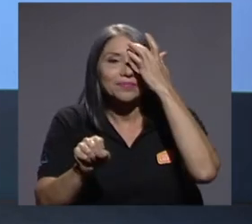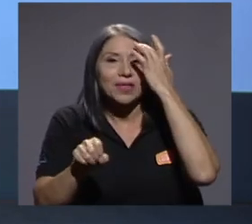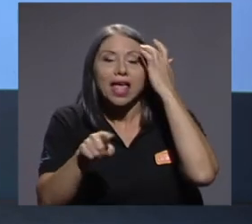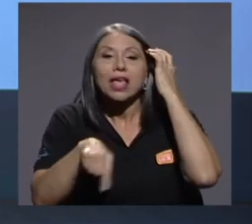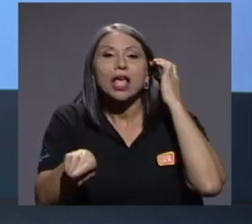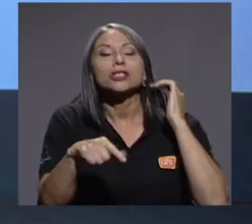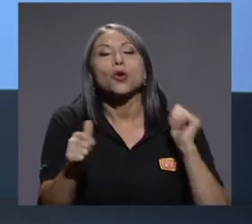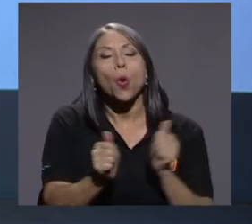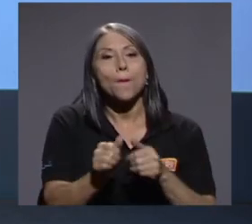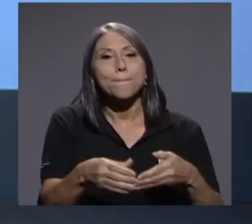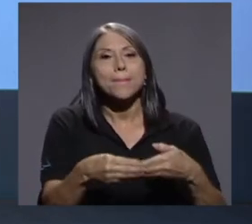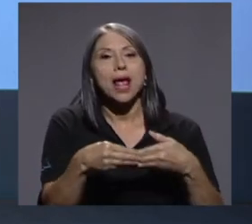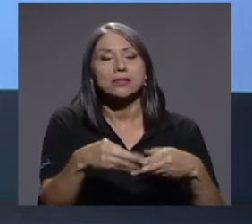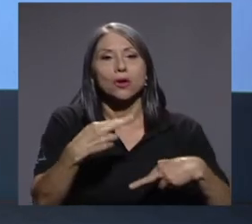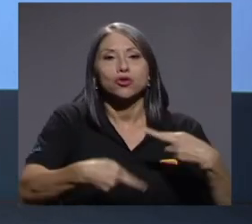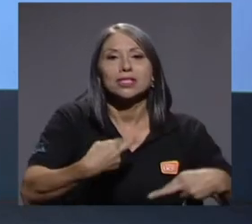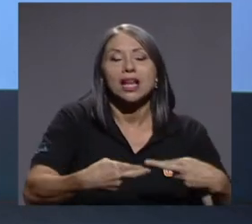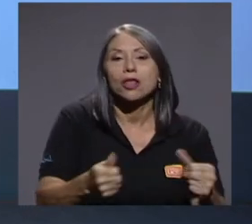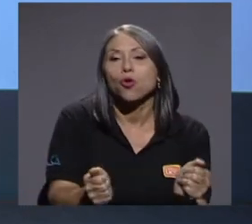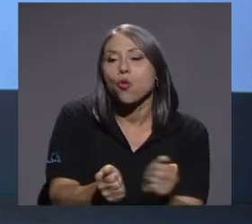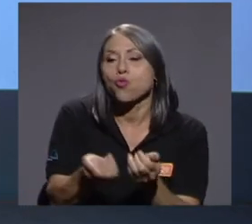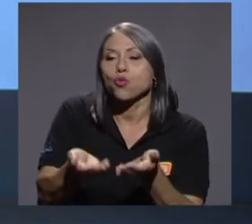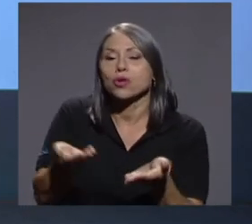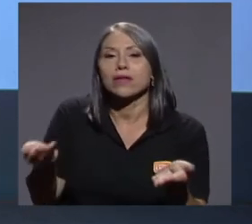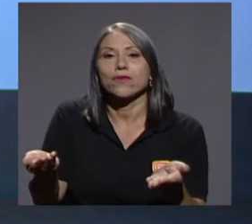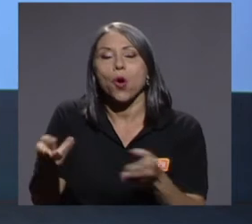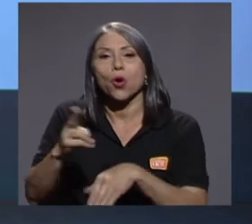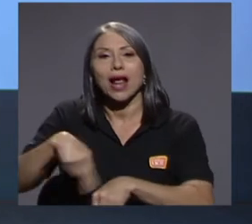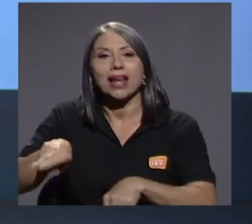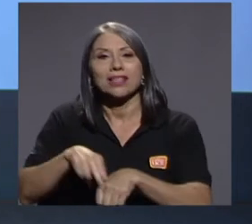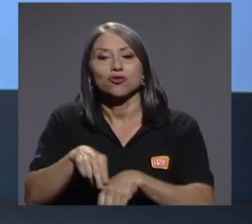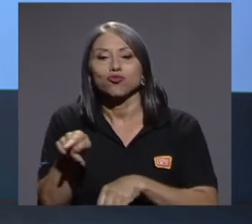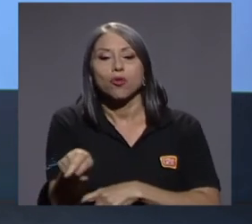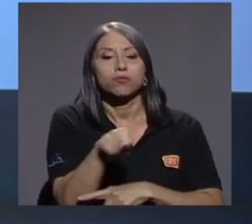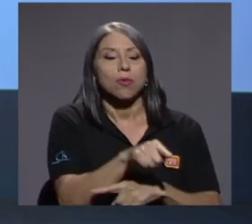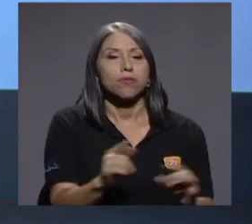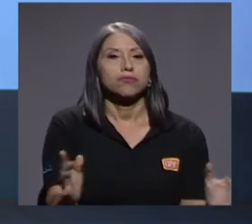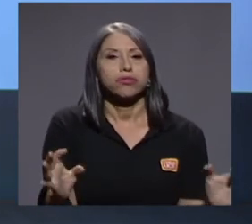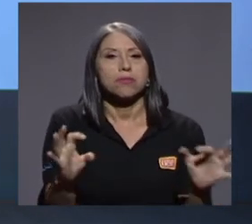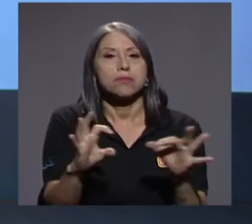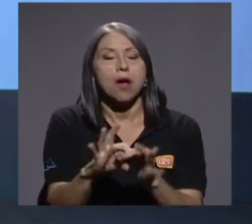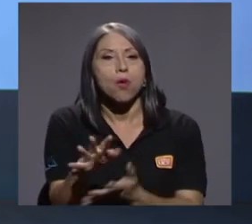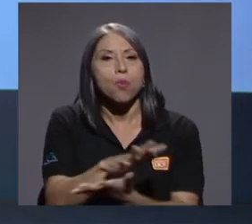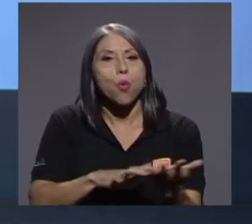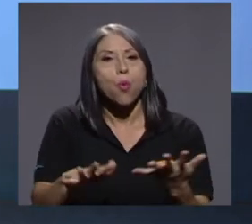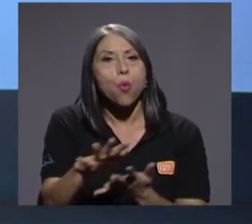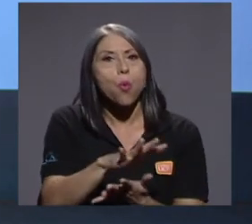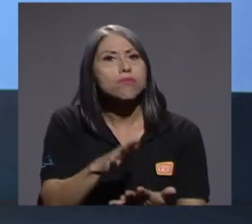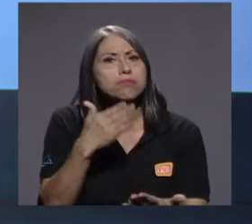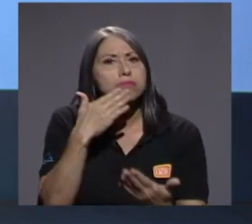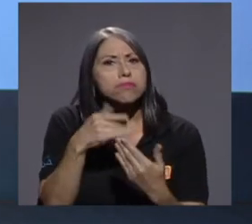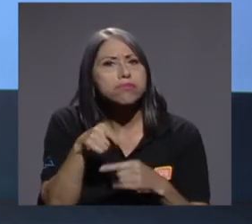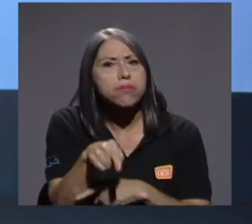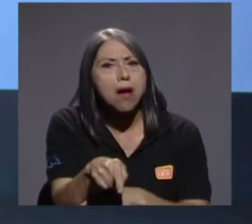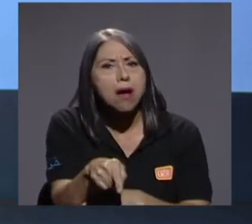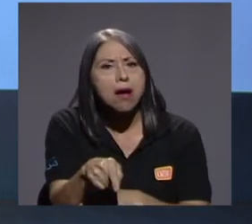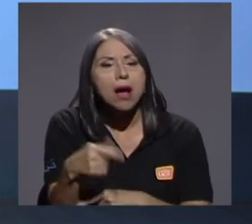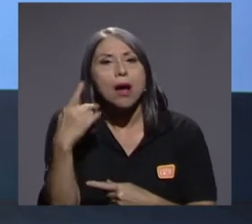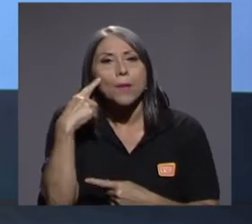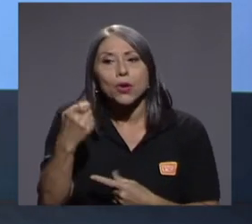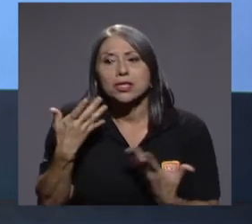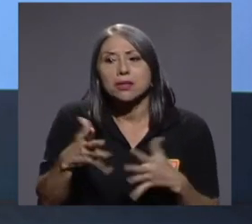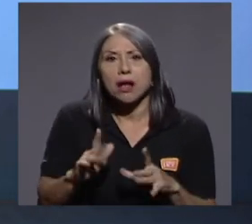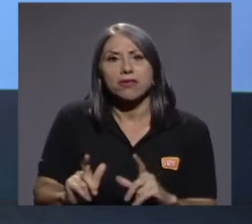residuos orgánicos. ¿Qué quiere decir? Que ha utilizado la mezcla de ambos los productos. Esto es muy positivo. ¿Por qué? Porque ya residuos